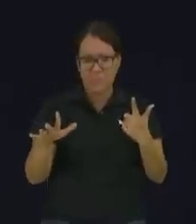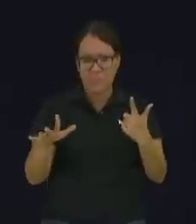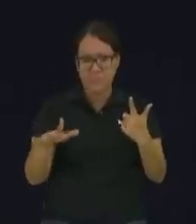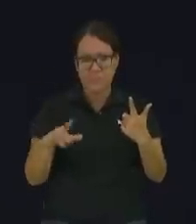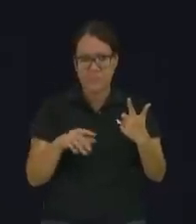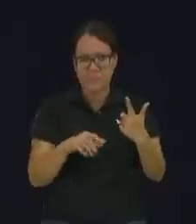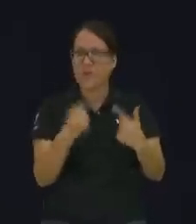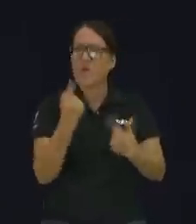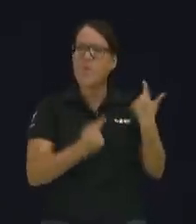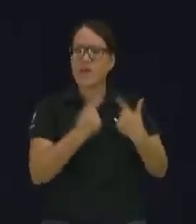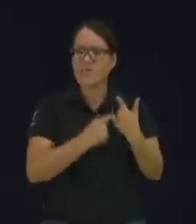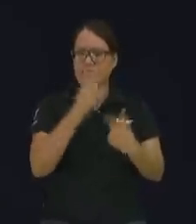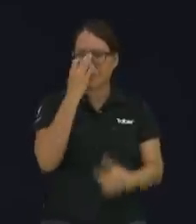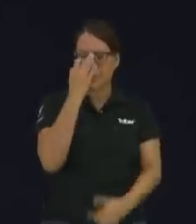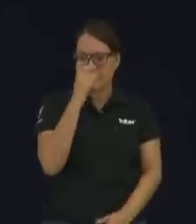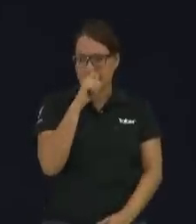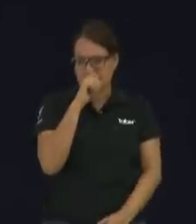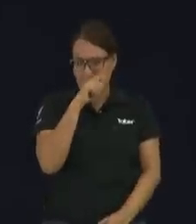Los gobiernos de arena.